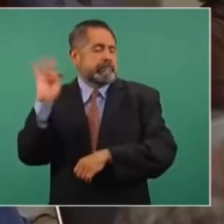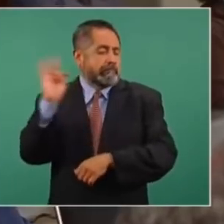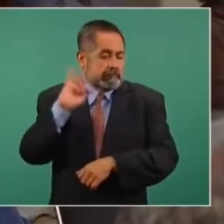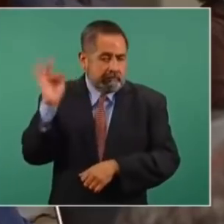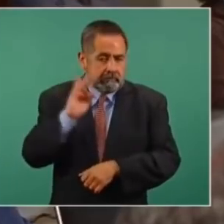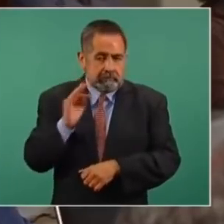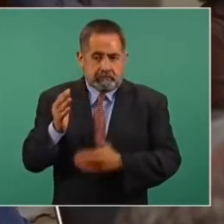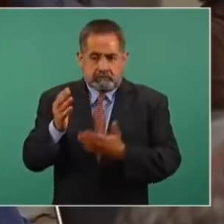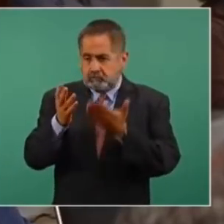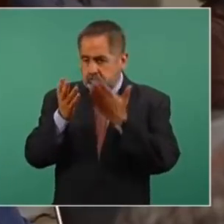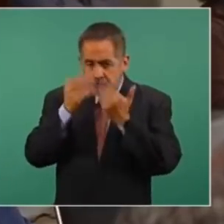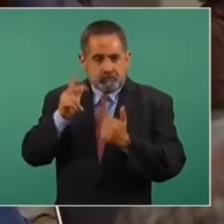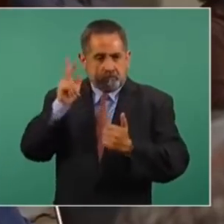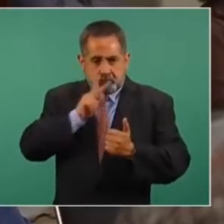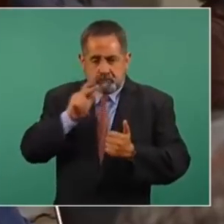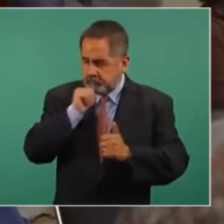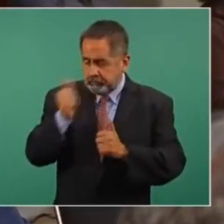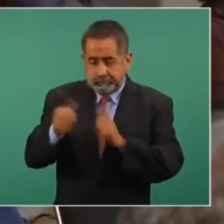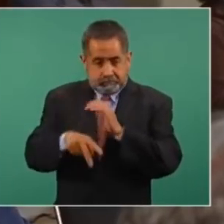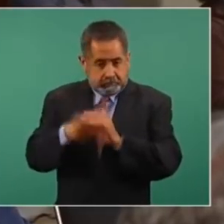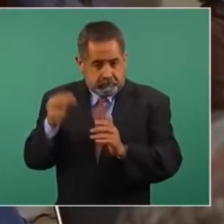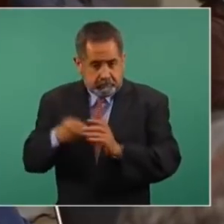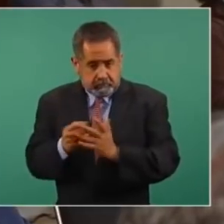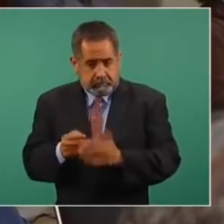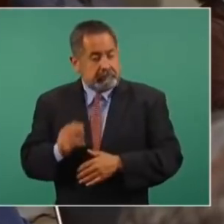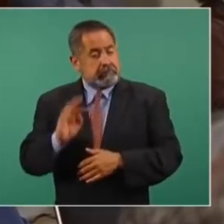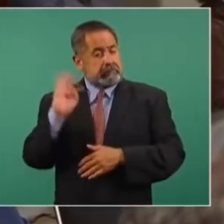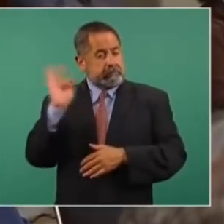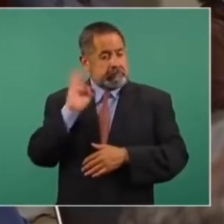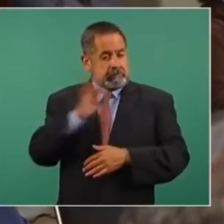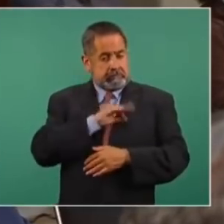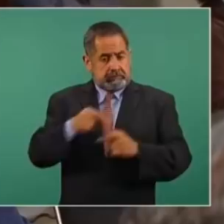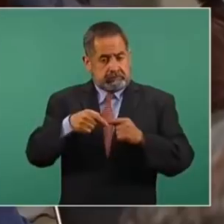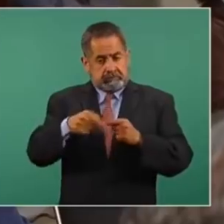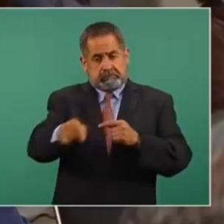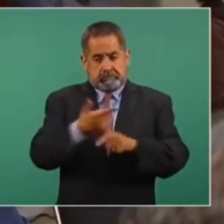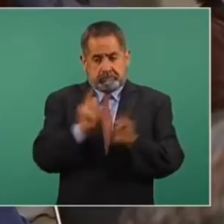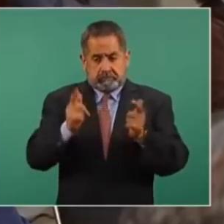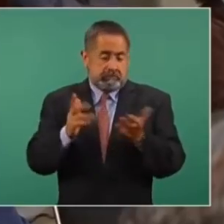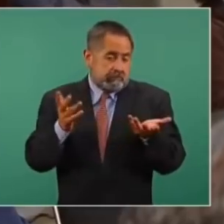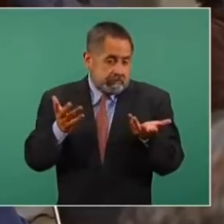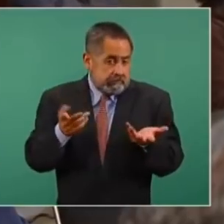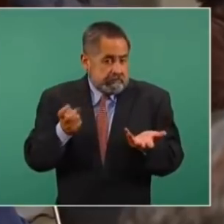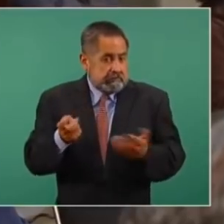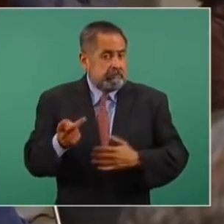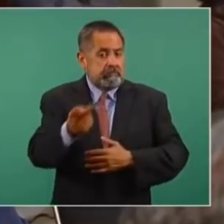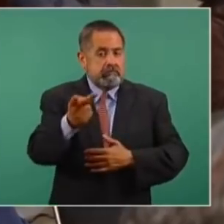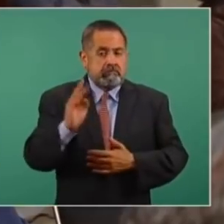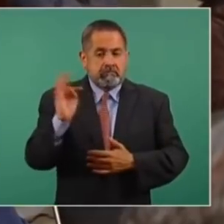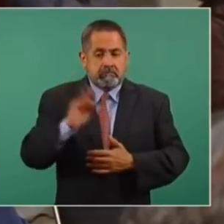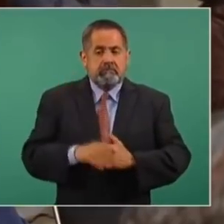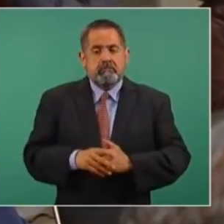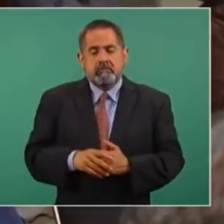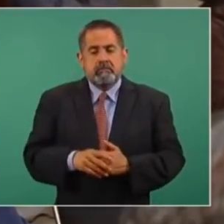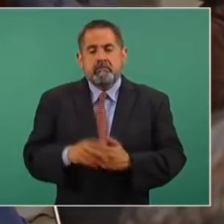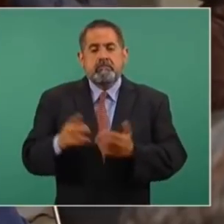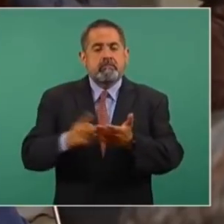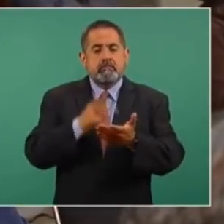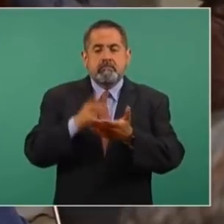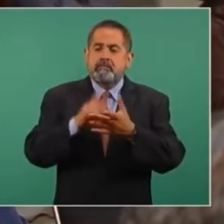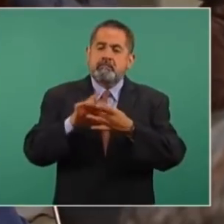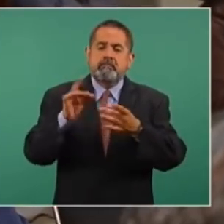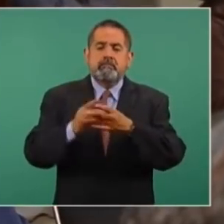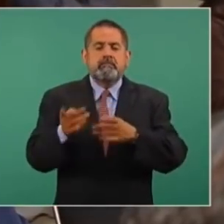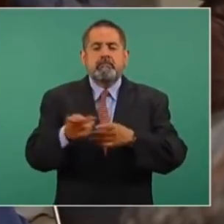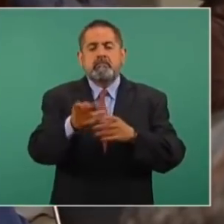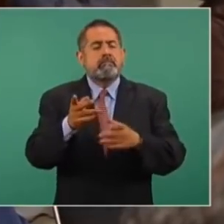¿hay posibilidades ya en poco tiempo de liberar a Vallarta? Esa sería la gran pregunta, porque ya van varias veces que